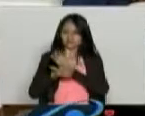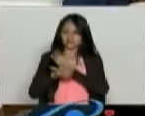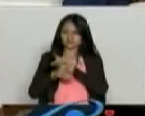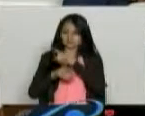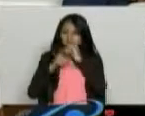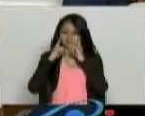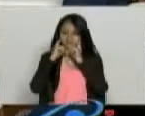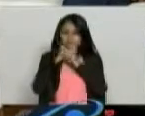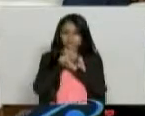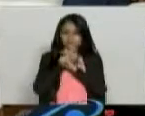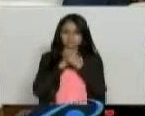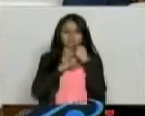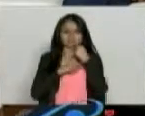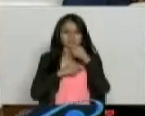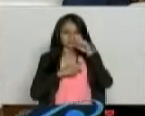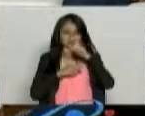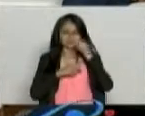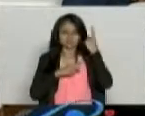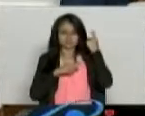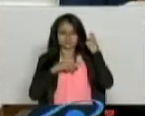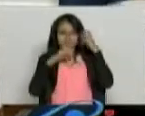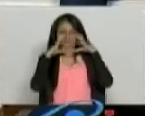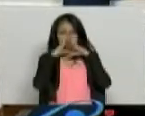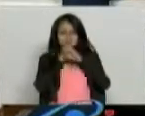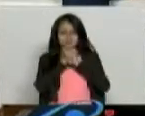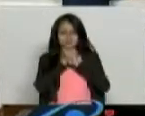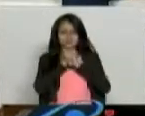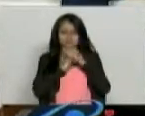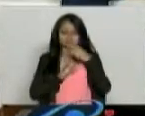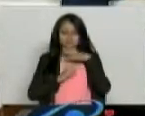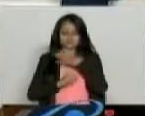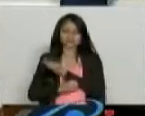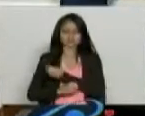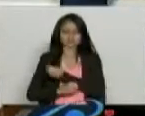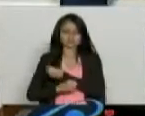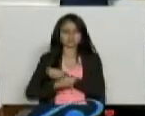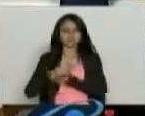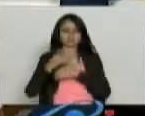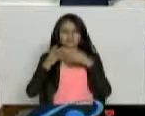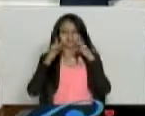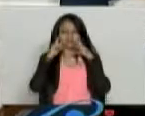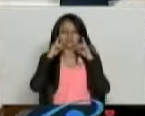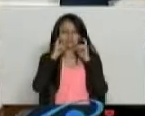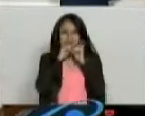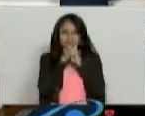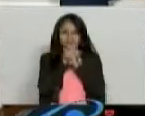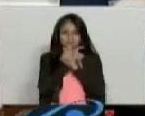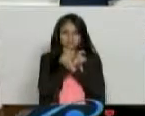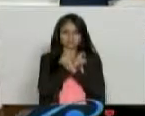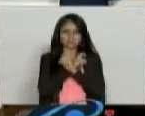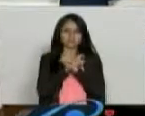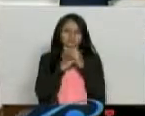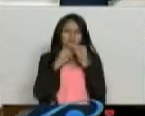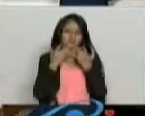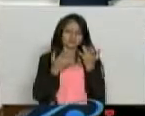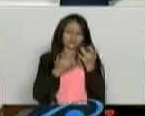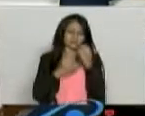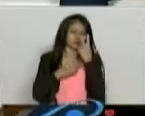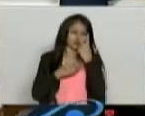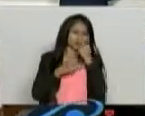recomiendo. Sí, anoche estábamos precisamente en esta tarea y tratamos de hacerlo siquiera semanalmente,